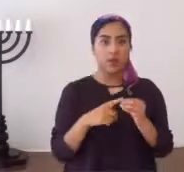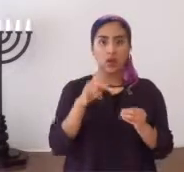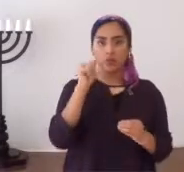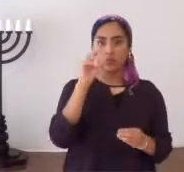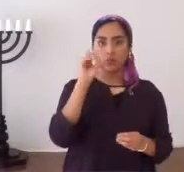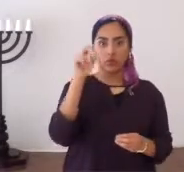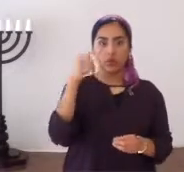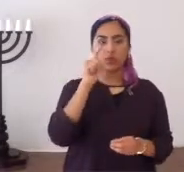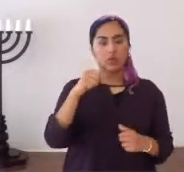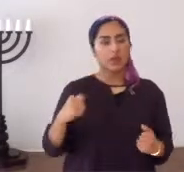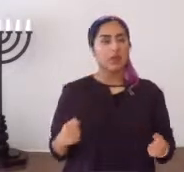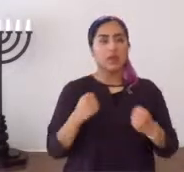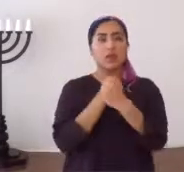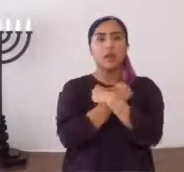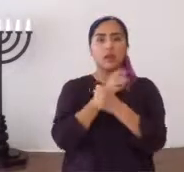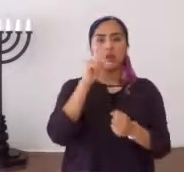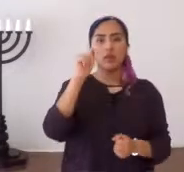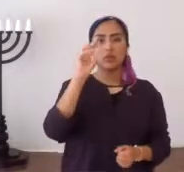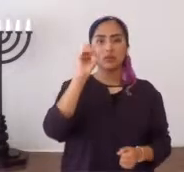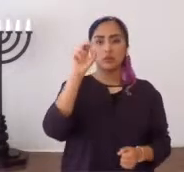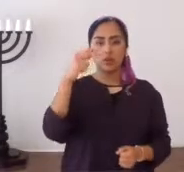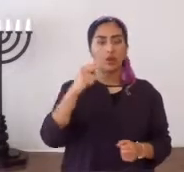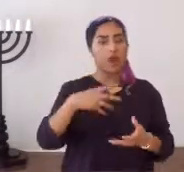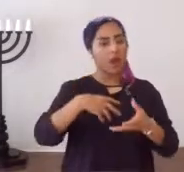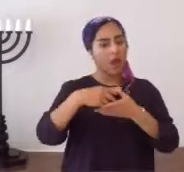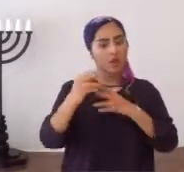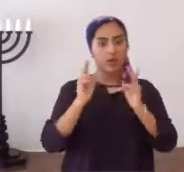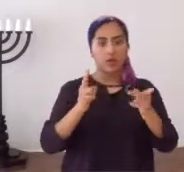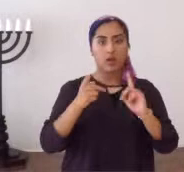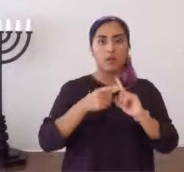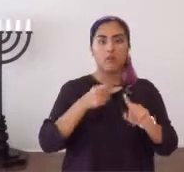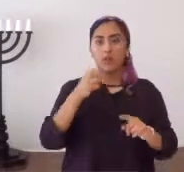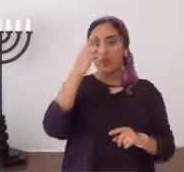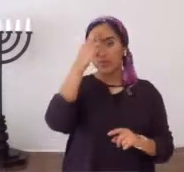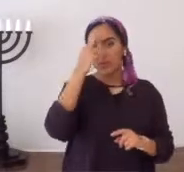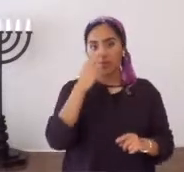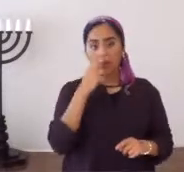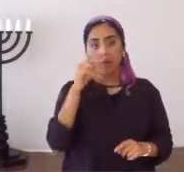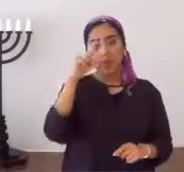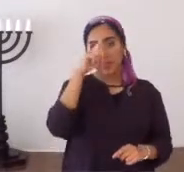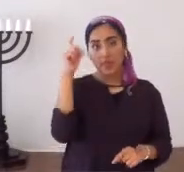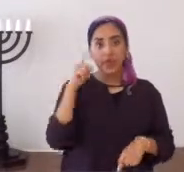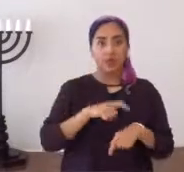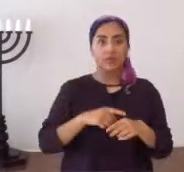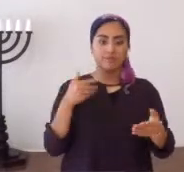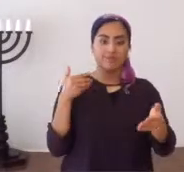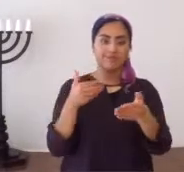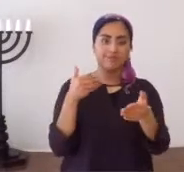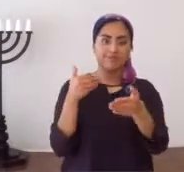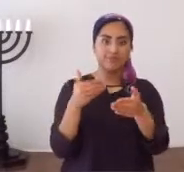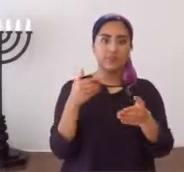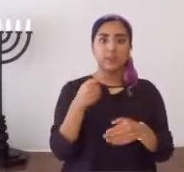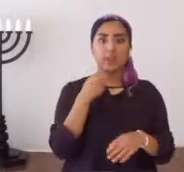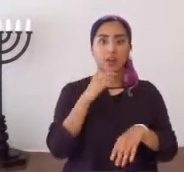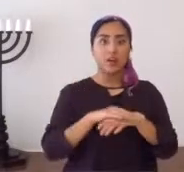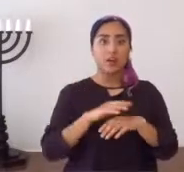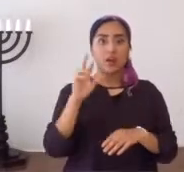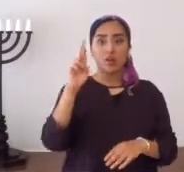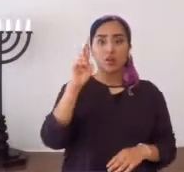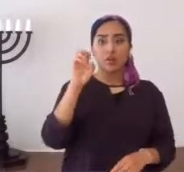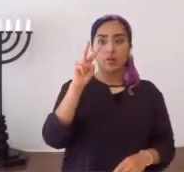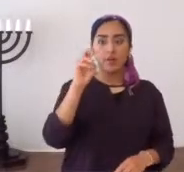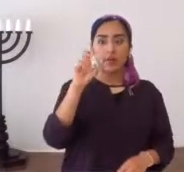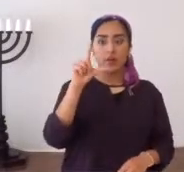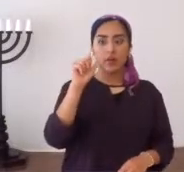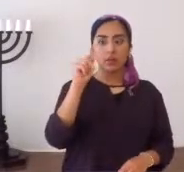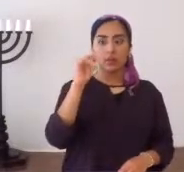que no conocen, de la Torah, enamores, de la Torah, salga pronto, de los lazos de Roma, porque el tiempo, se está